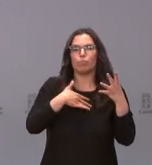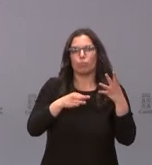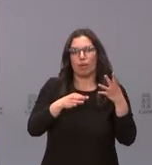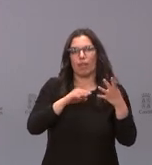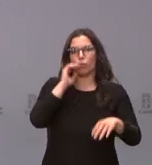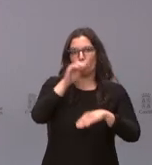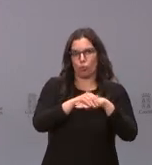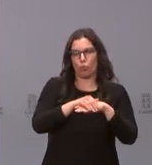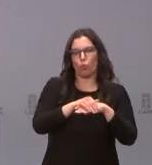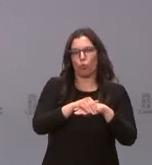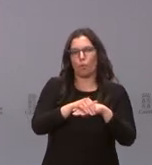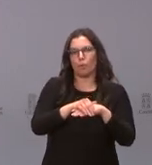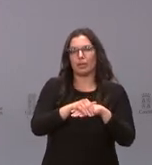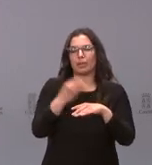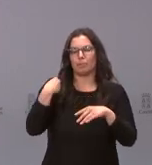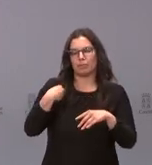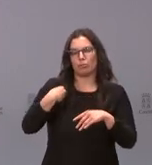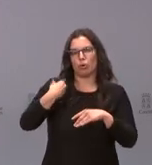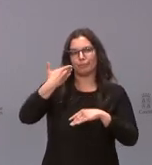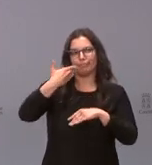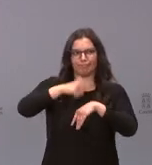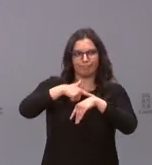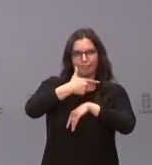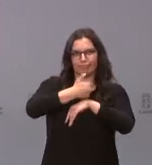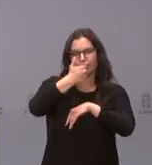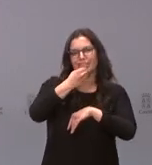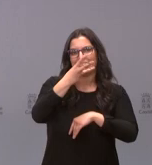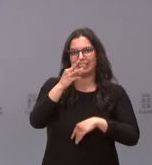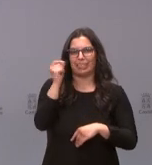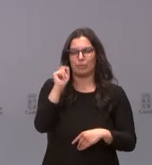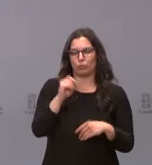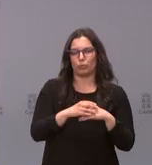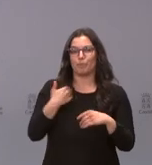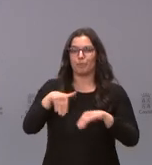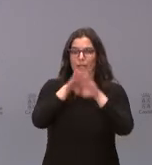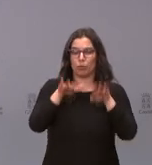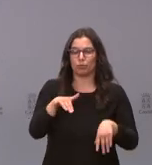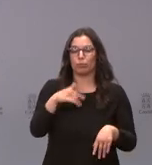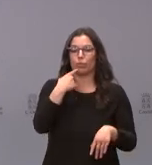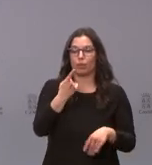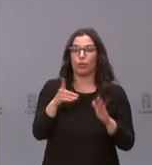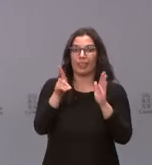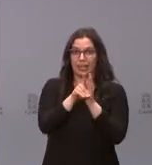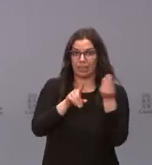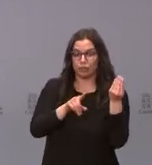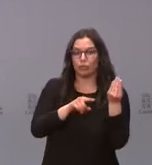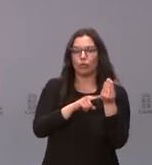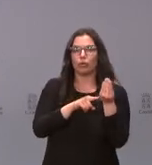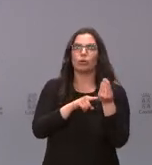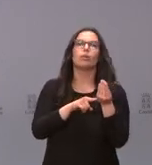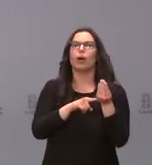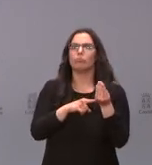con esa isocrona, con esos 30 minutos de intervención. Termino ya diciendo que el decreto ha sido de un plan muy